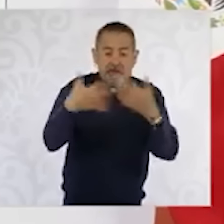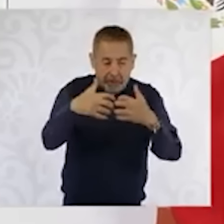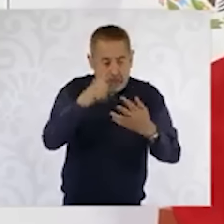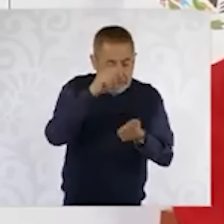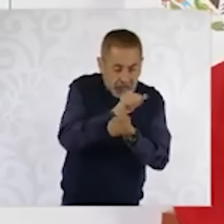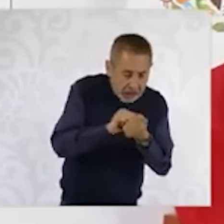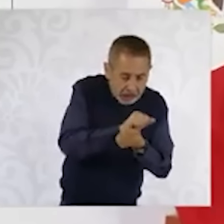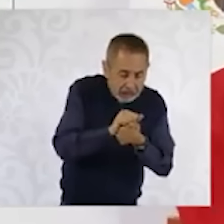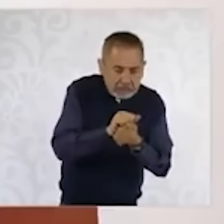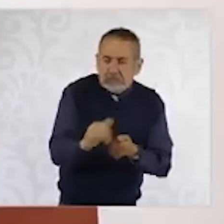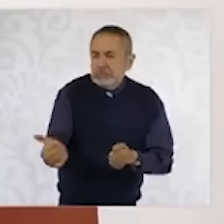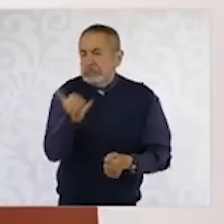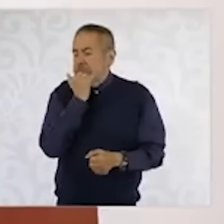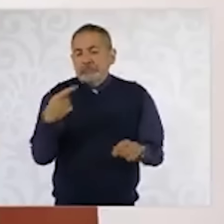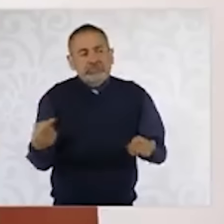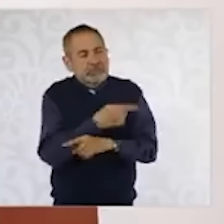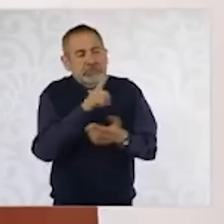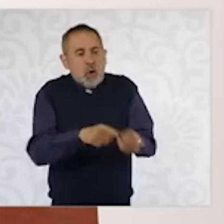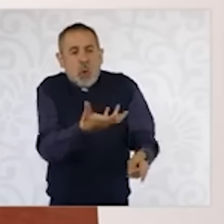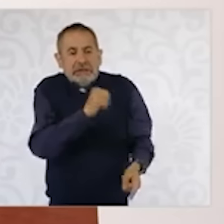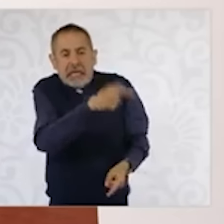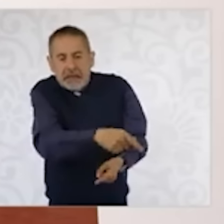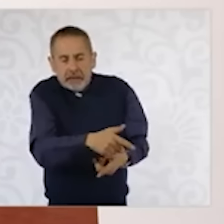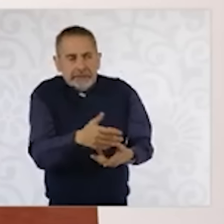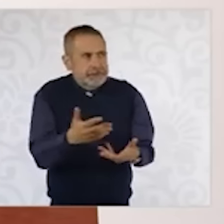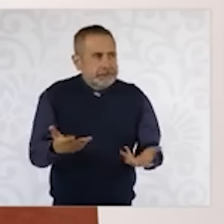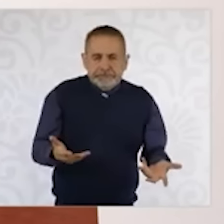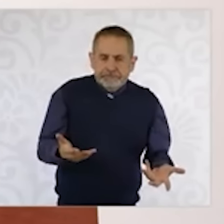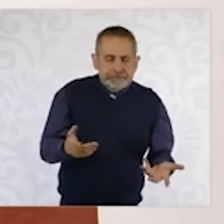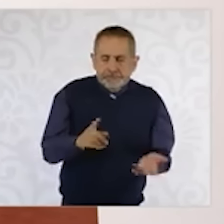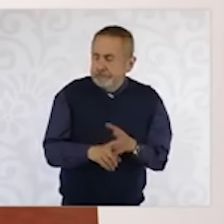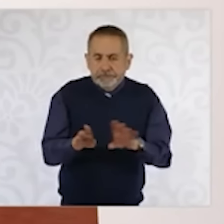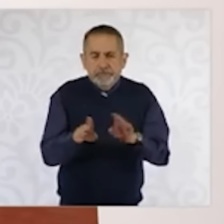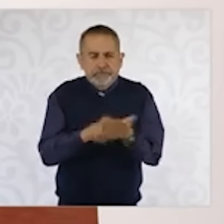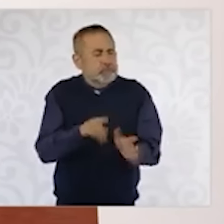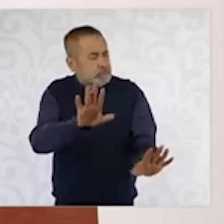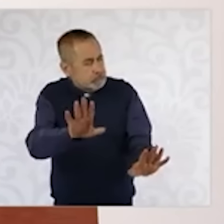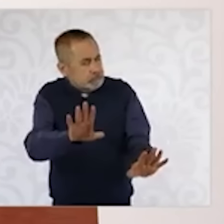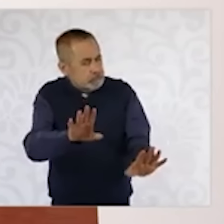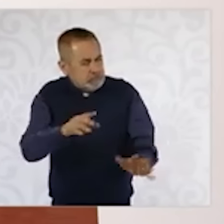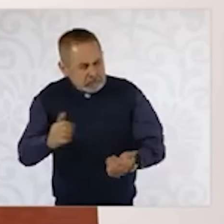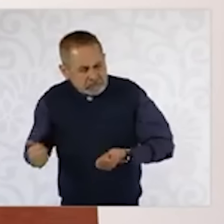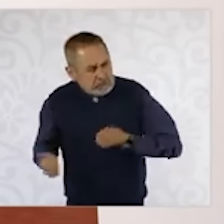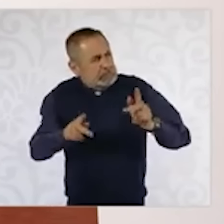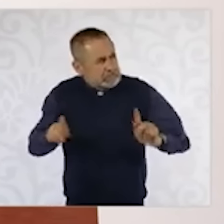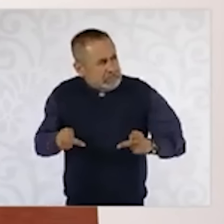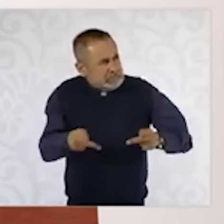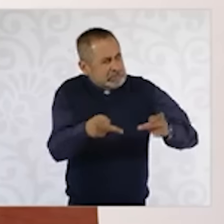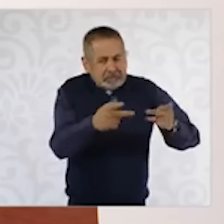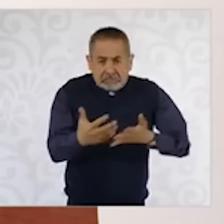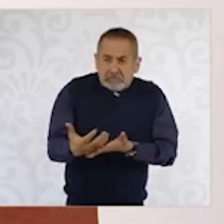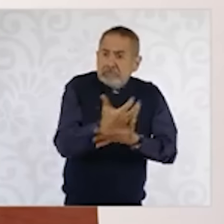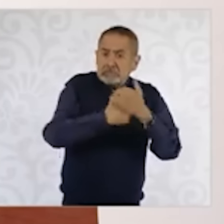con nitrógeno de esa zona. la pregunta es ¿en qué usaron el recurso? El barril de petróleo